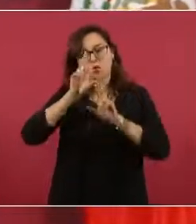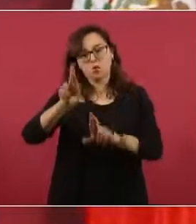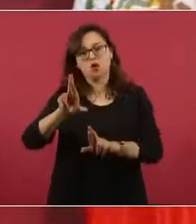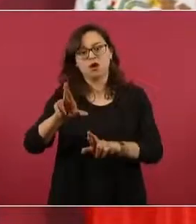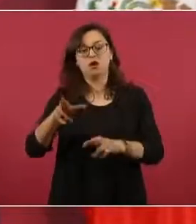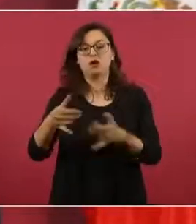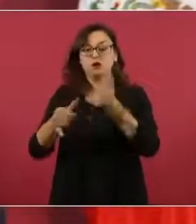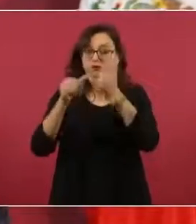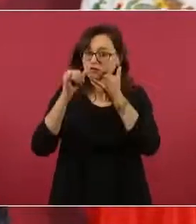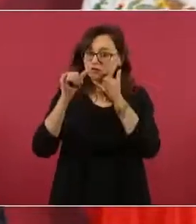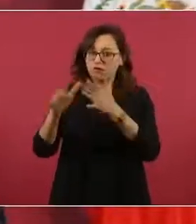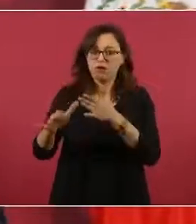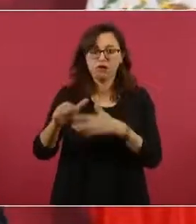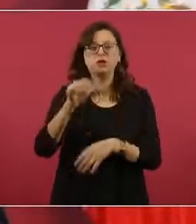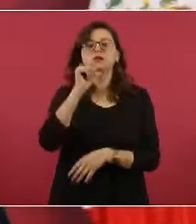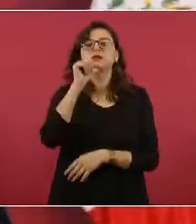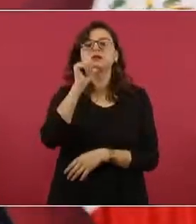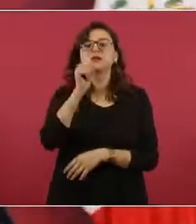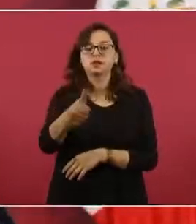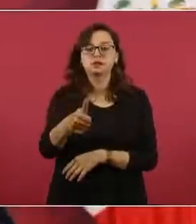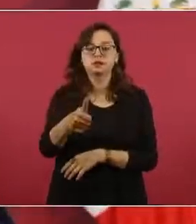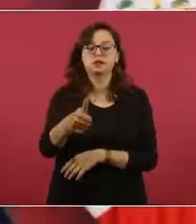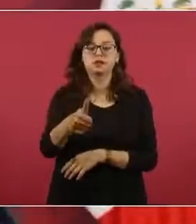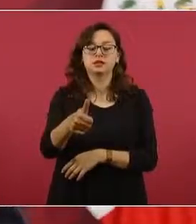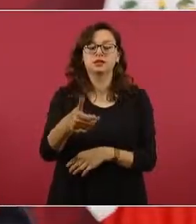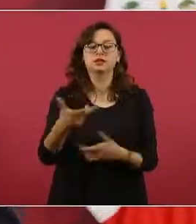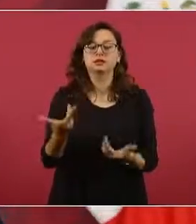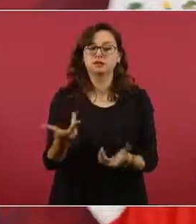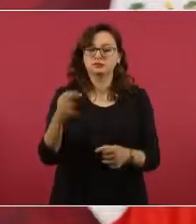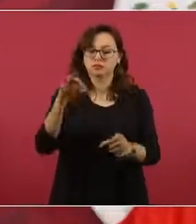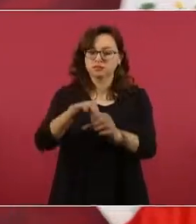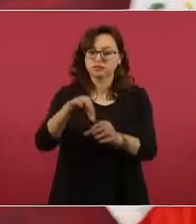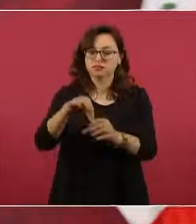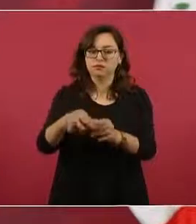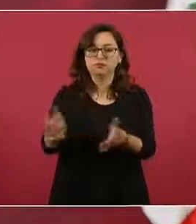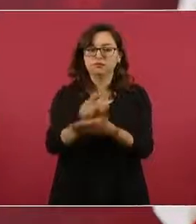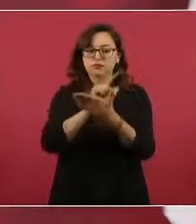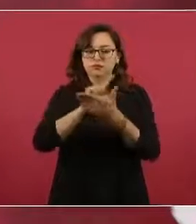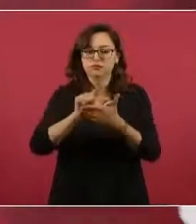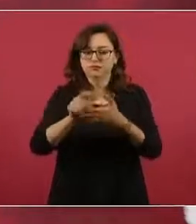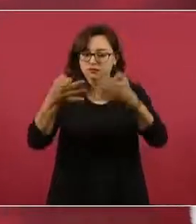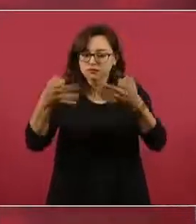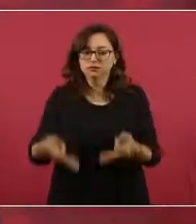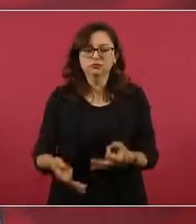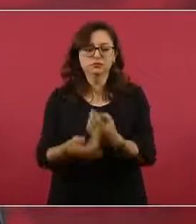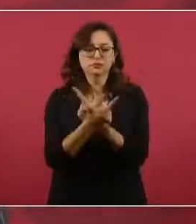no haya fraude electoral, que las elecciones sean limpias y libres.